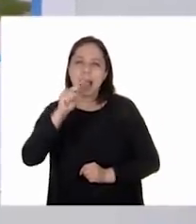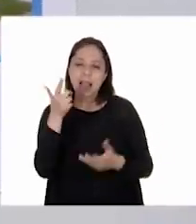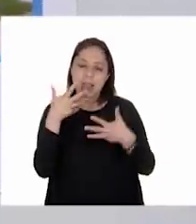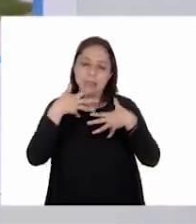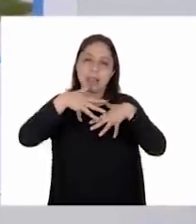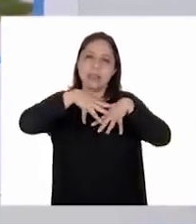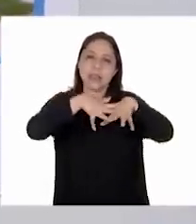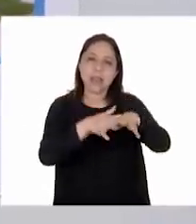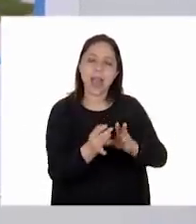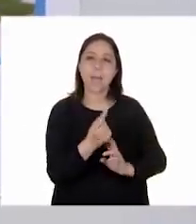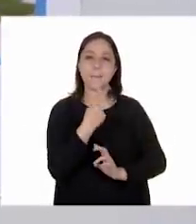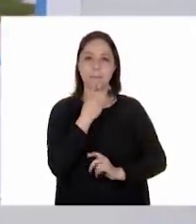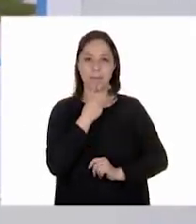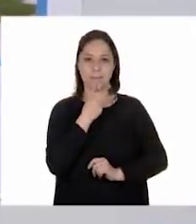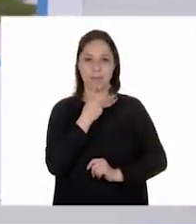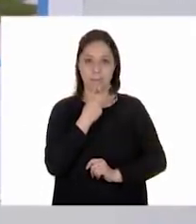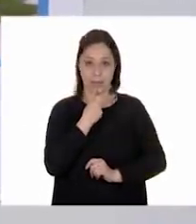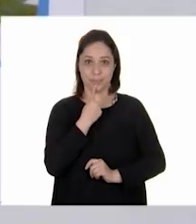dulce.